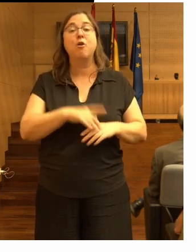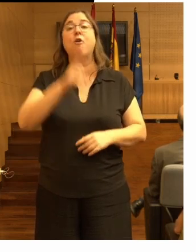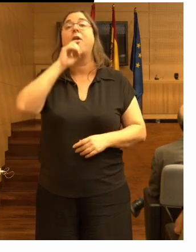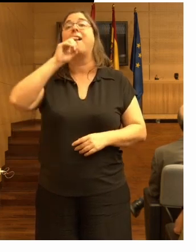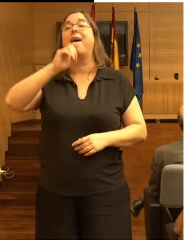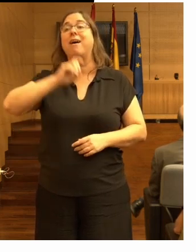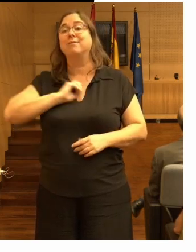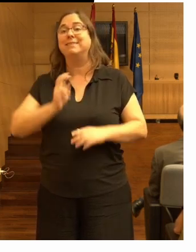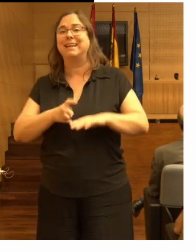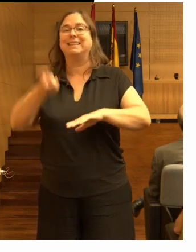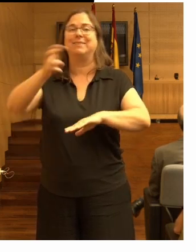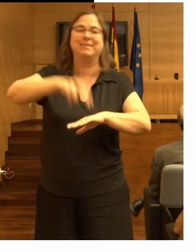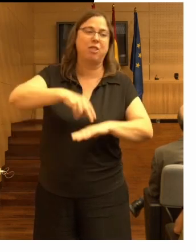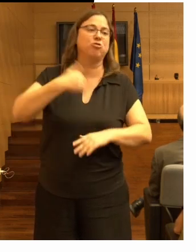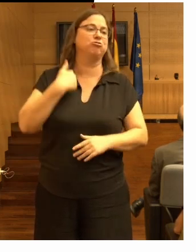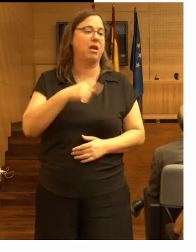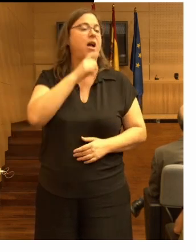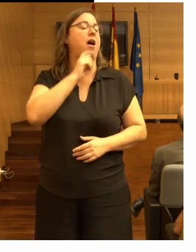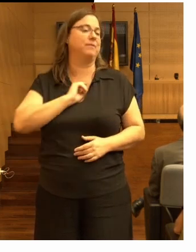alguien se ha levantado